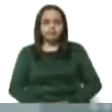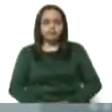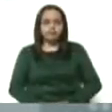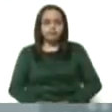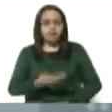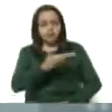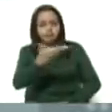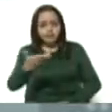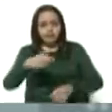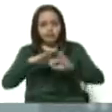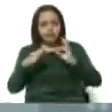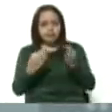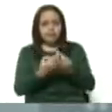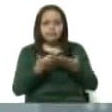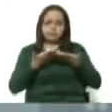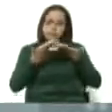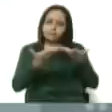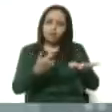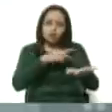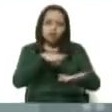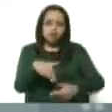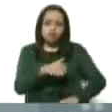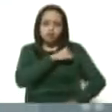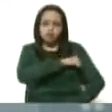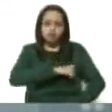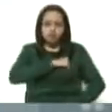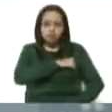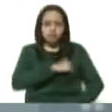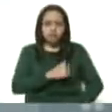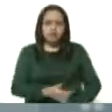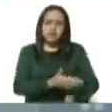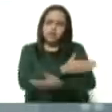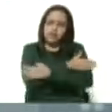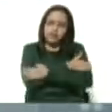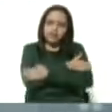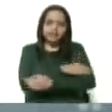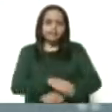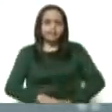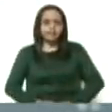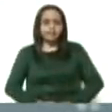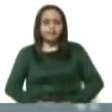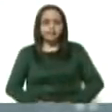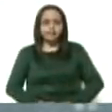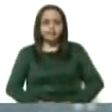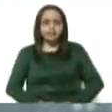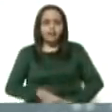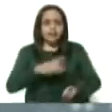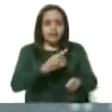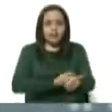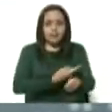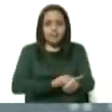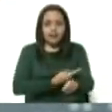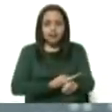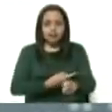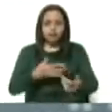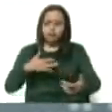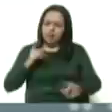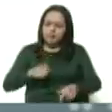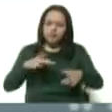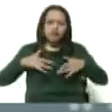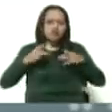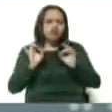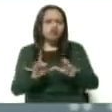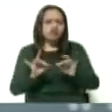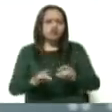su familia le mandamos nuestras condolencias y nuestro abrazo de hermanos condolidos por